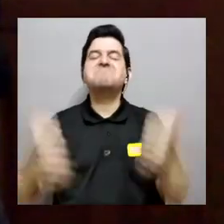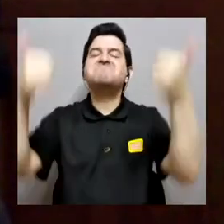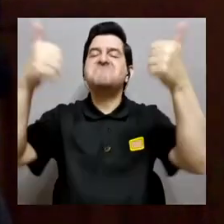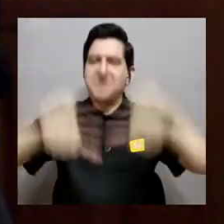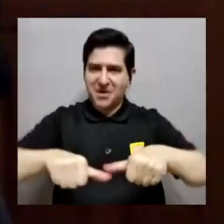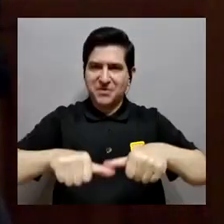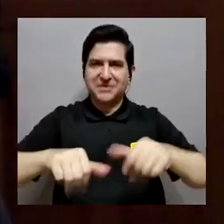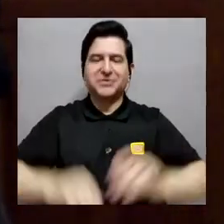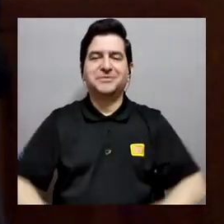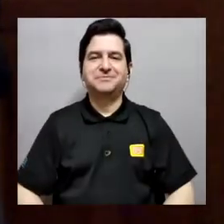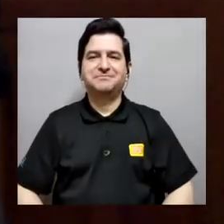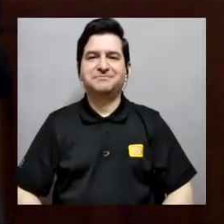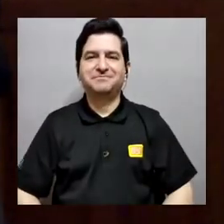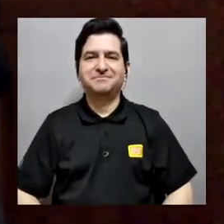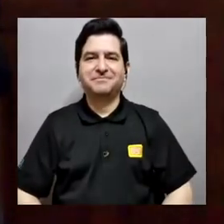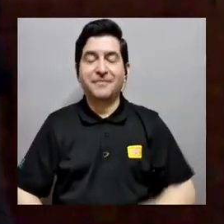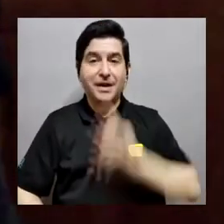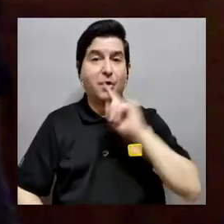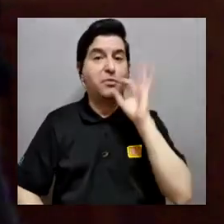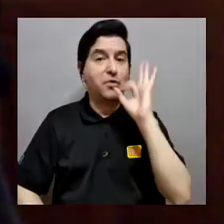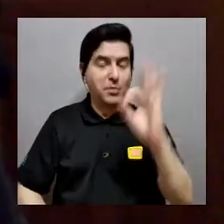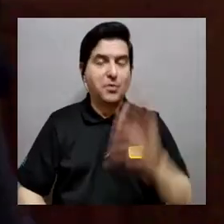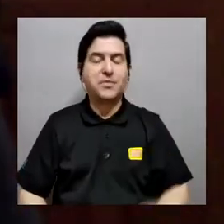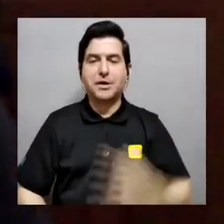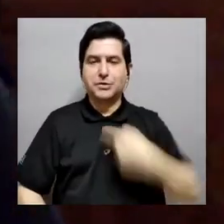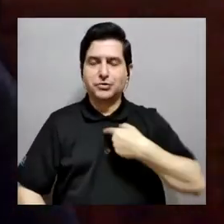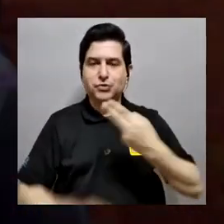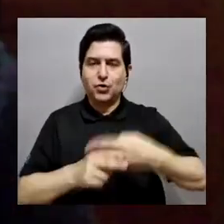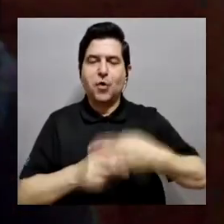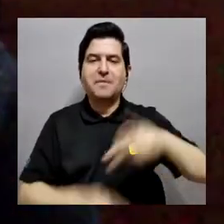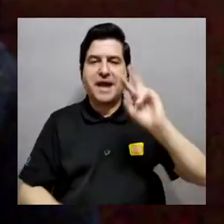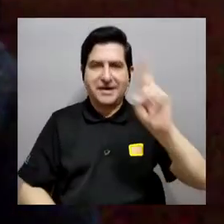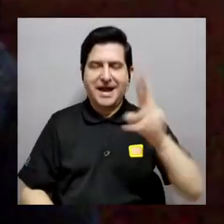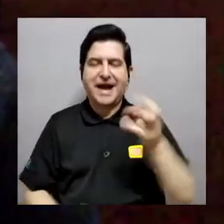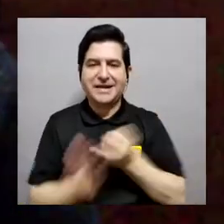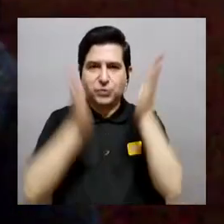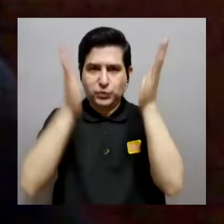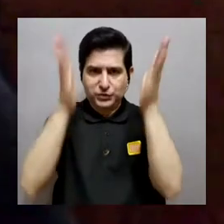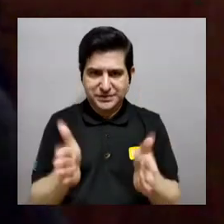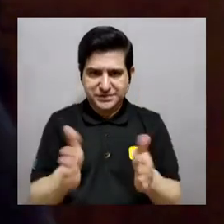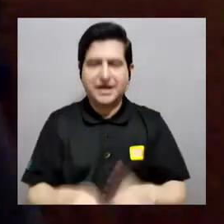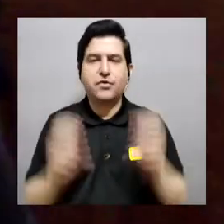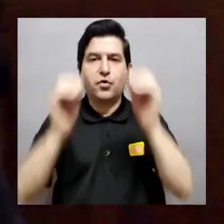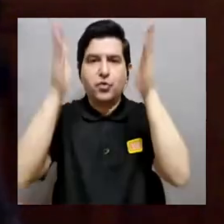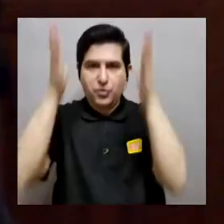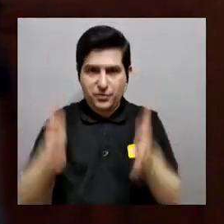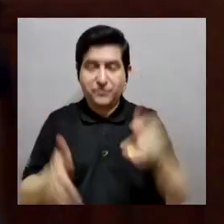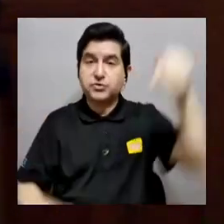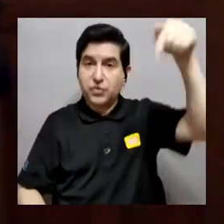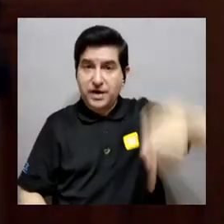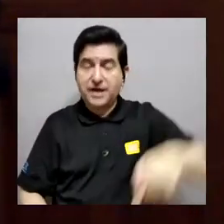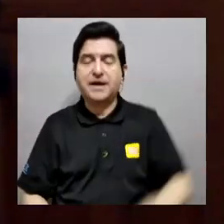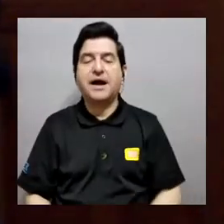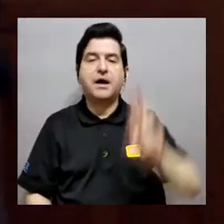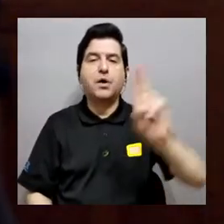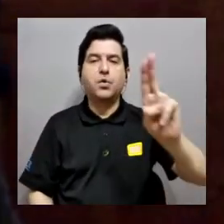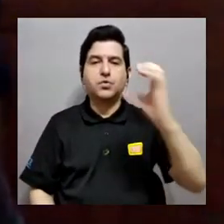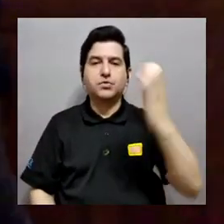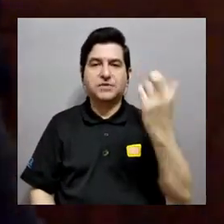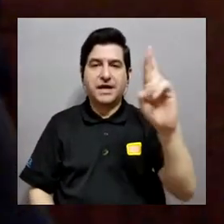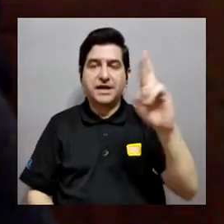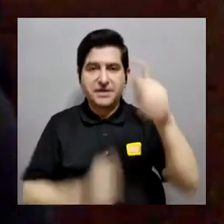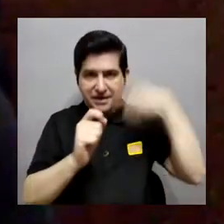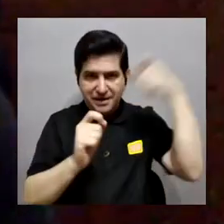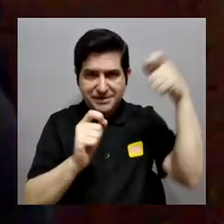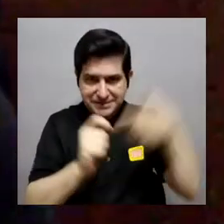perfecto. Como bien dijo Sebastián, mi nombre es Ricardo, soy investigador y profesor aquí en la Universidad de Costa Rica,